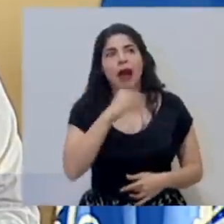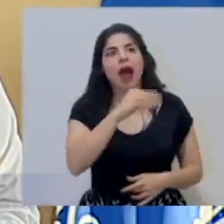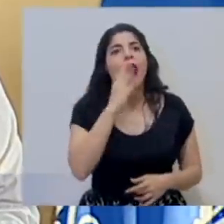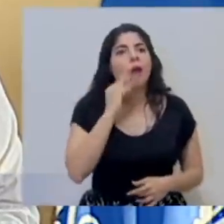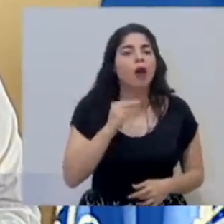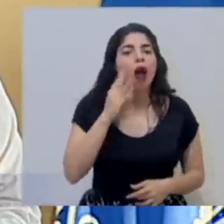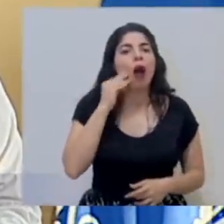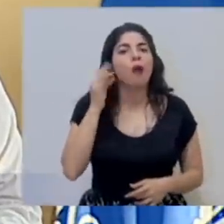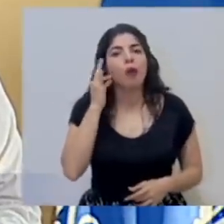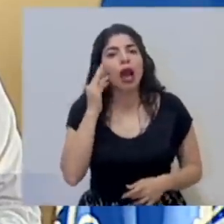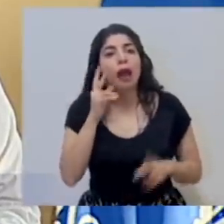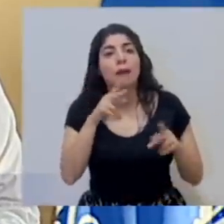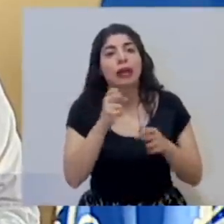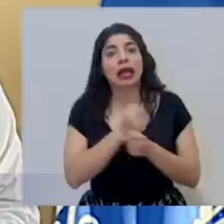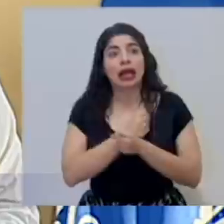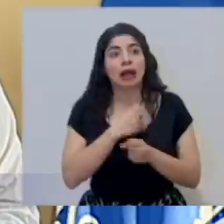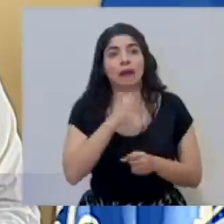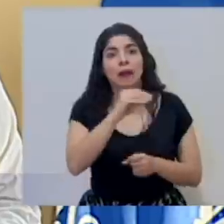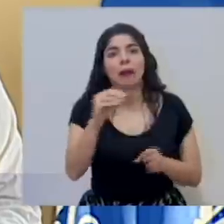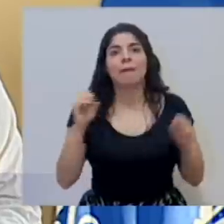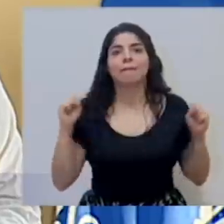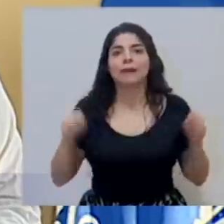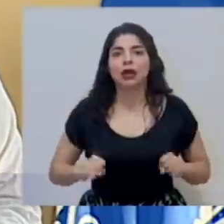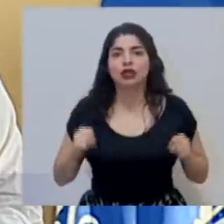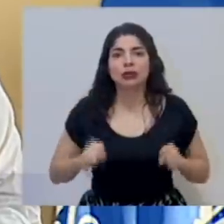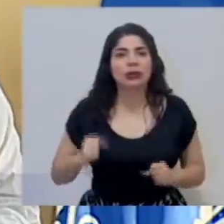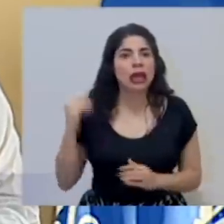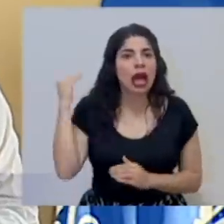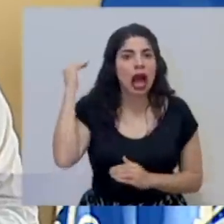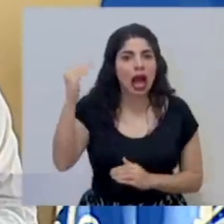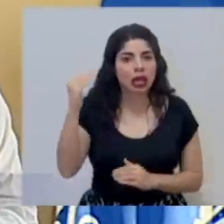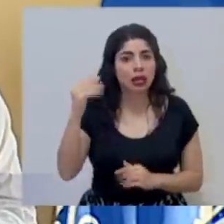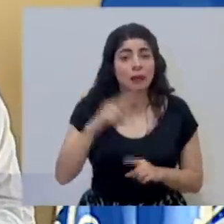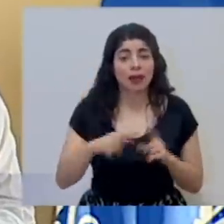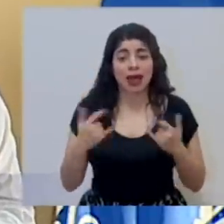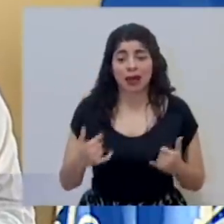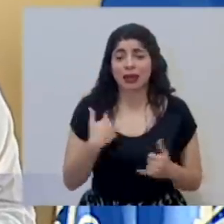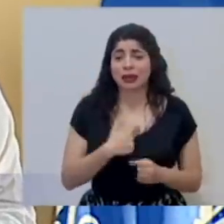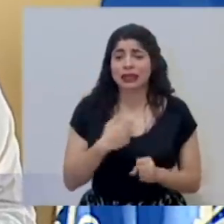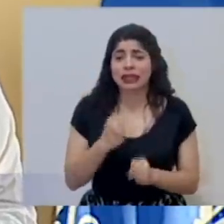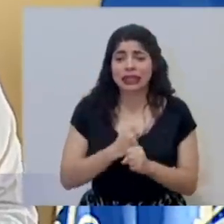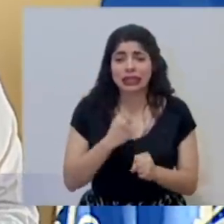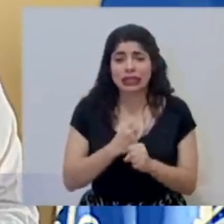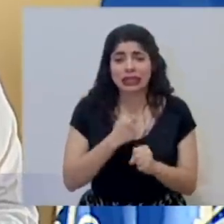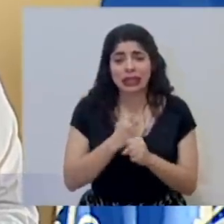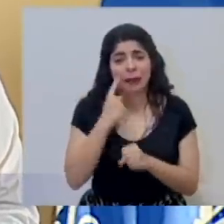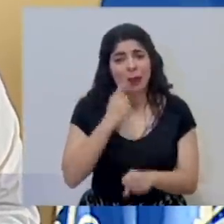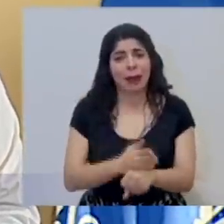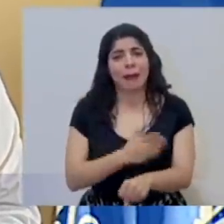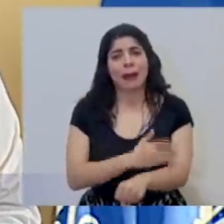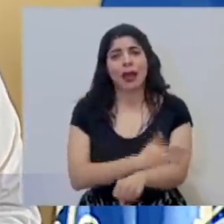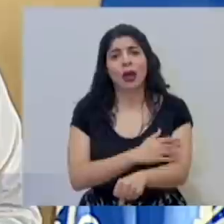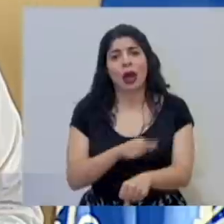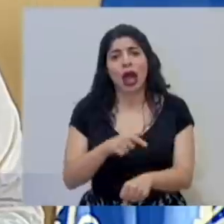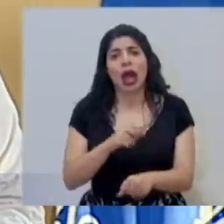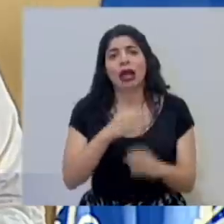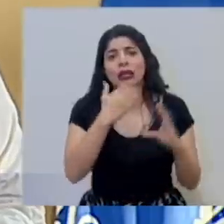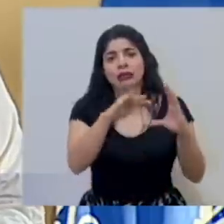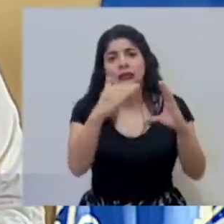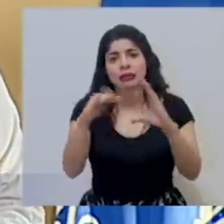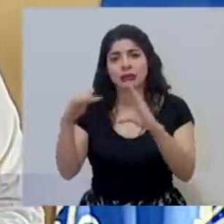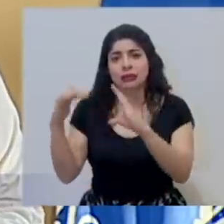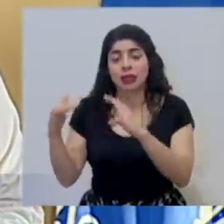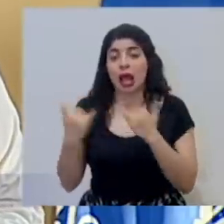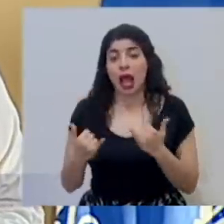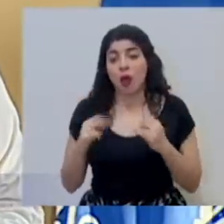a su abuela o algún ser querido que los tenga. Pero sí estamos haciendo todo lo posible para mejorar la entrega de estas órdenes sanitarias que se están